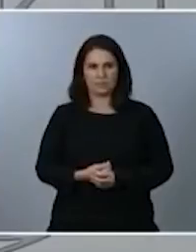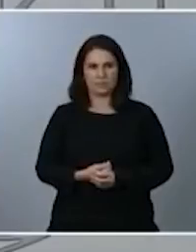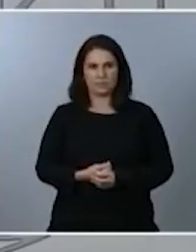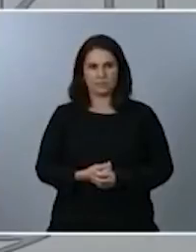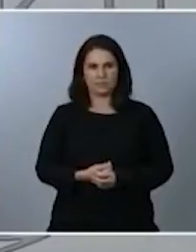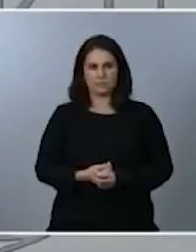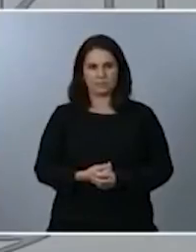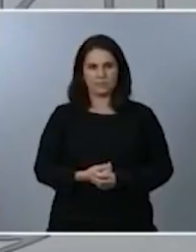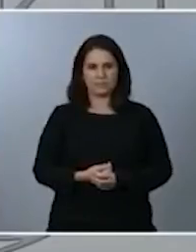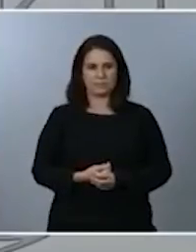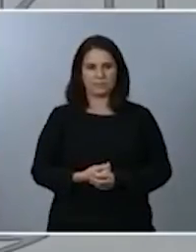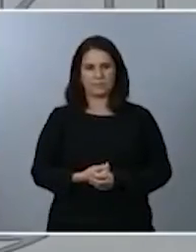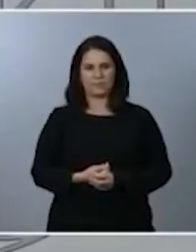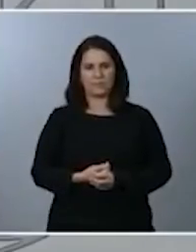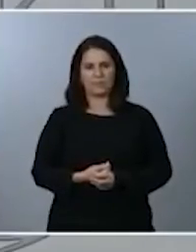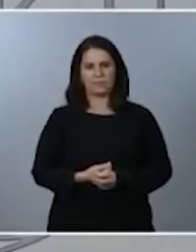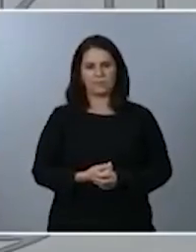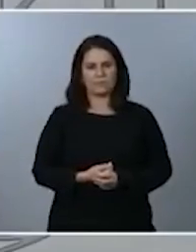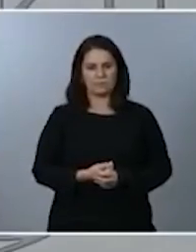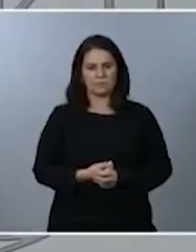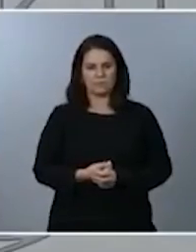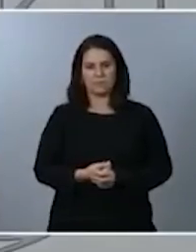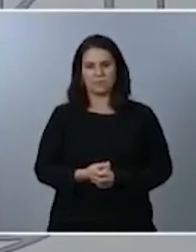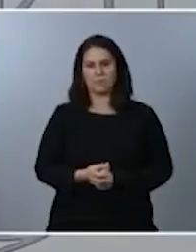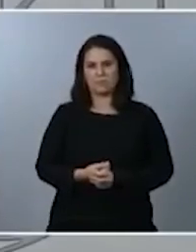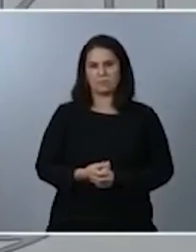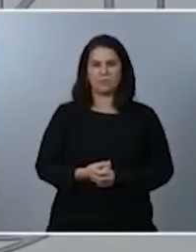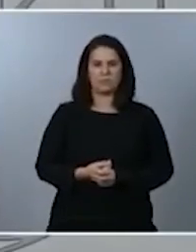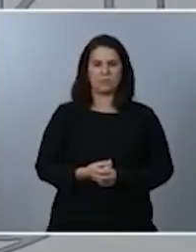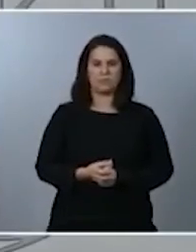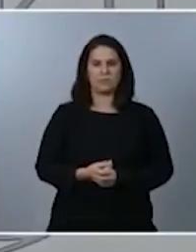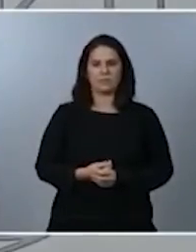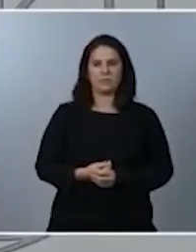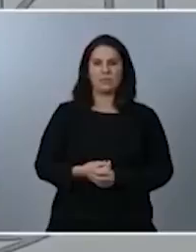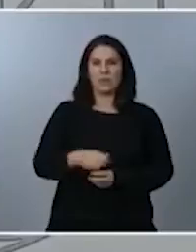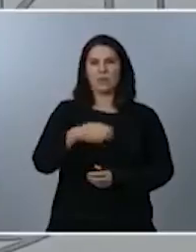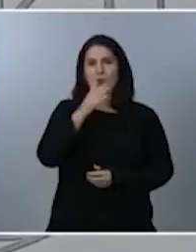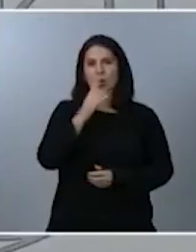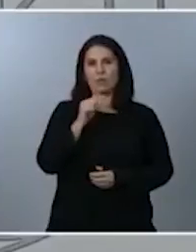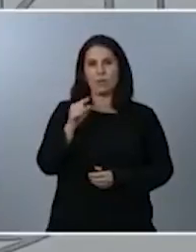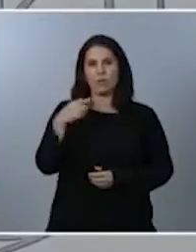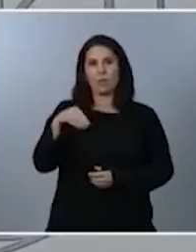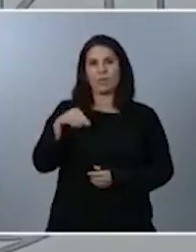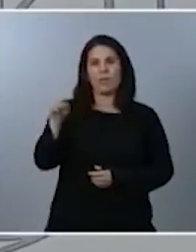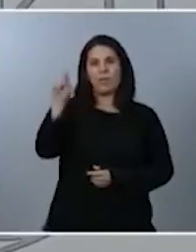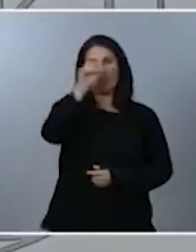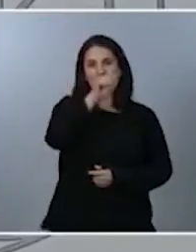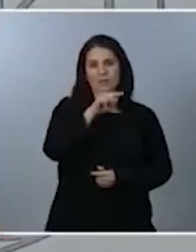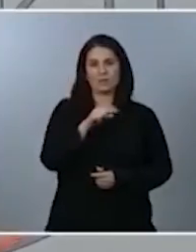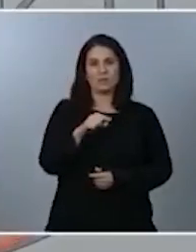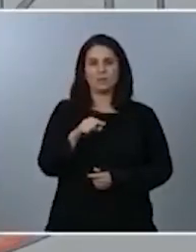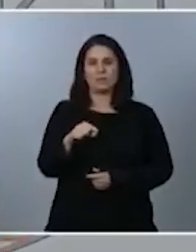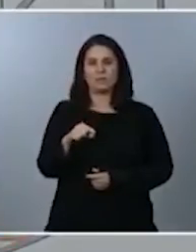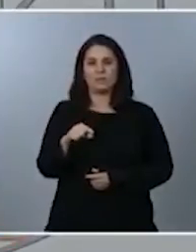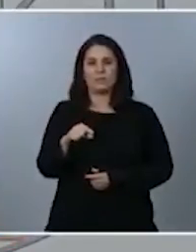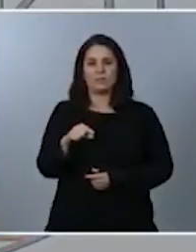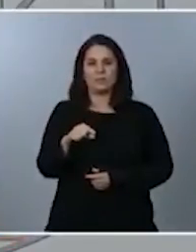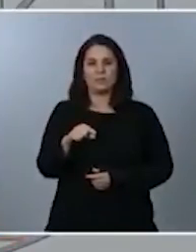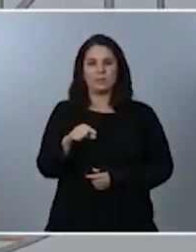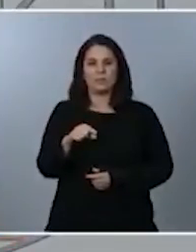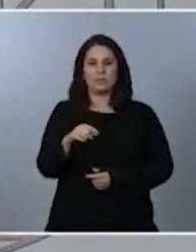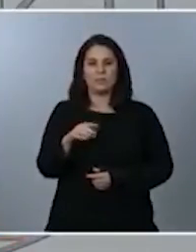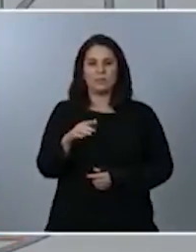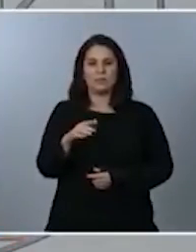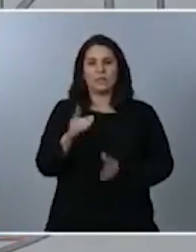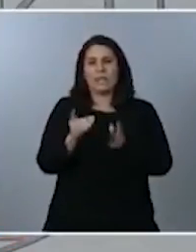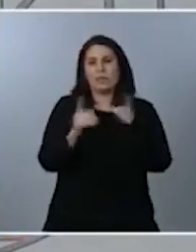restricciones amparados en el decreto de alarma deberían y en nuestro consejo no lo podemos poner en el decreto de alarma pero